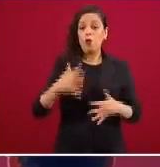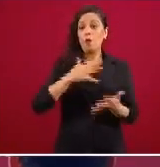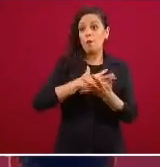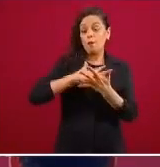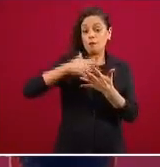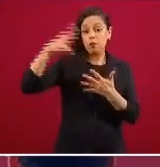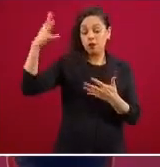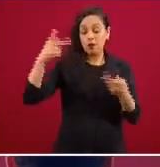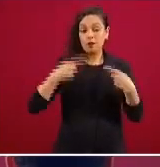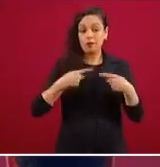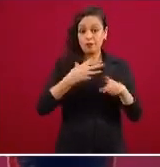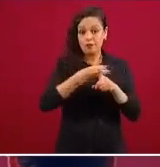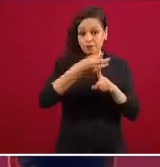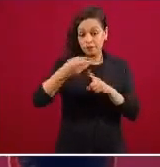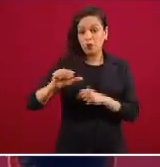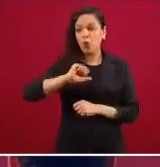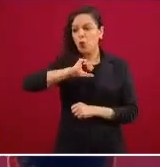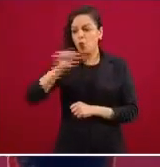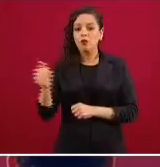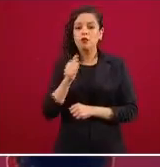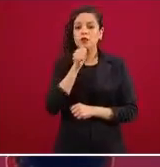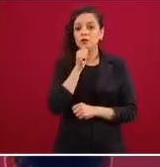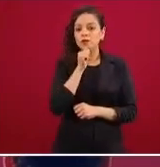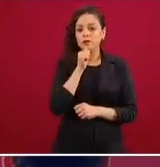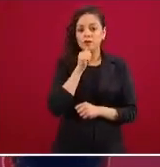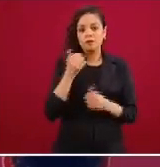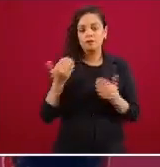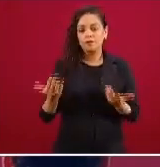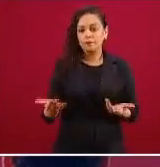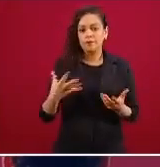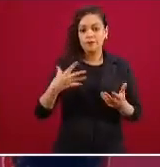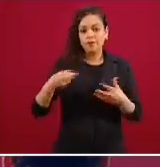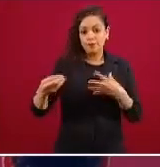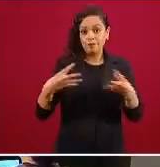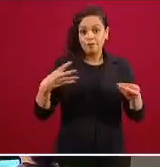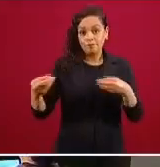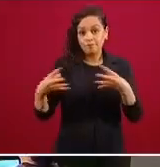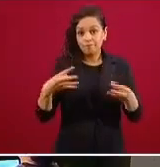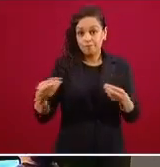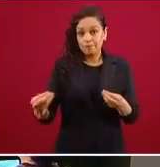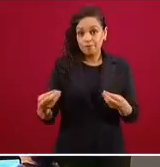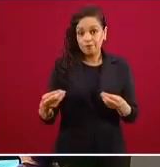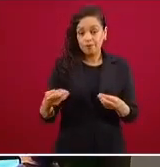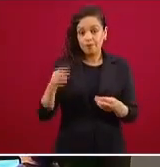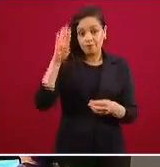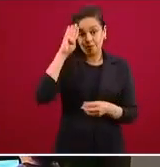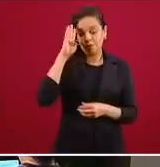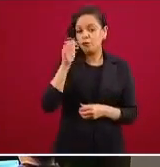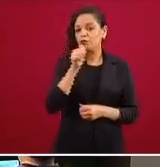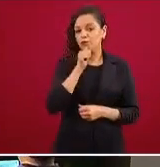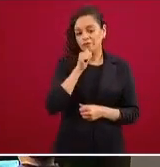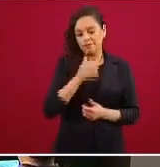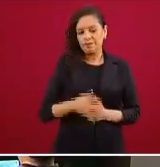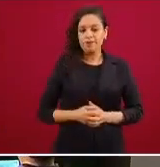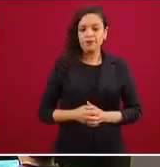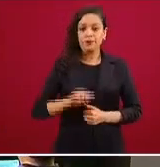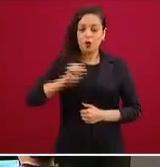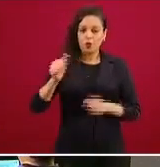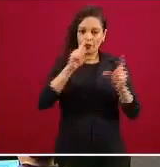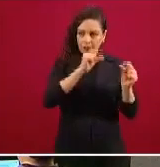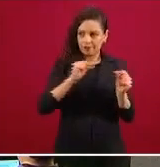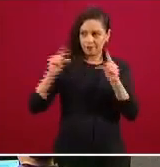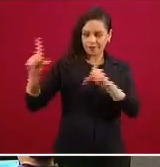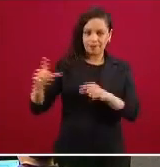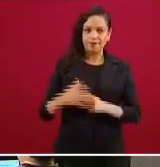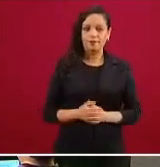también entidades federativas que todavía no han entrado a una fase de transmisión importante. La siguiente. Cuando lo vemos